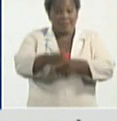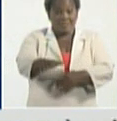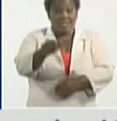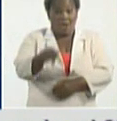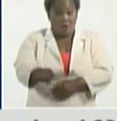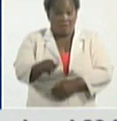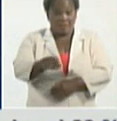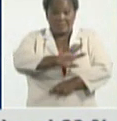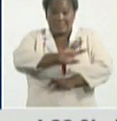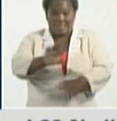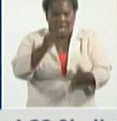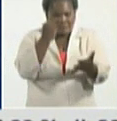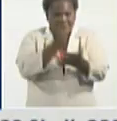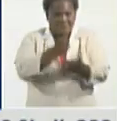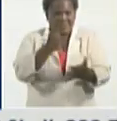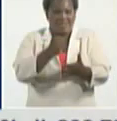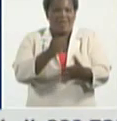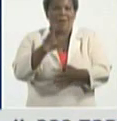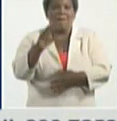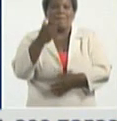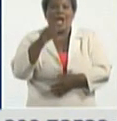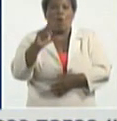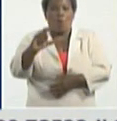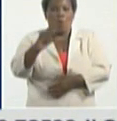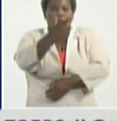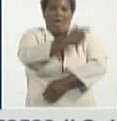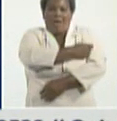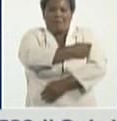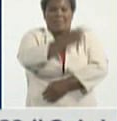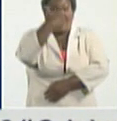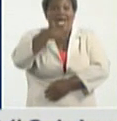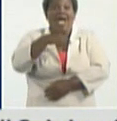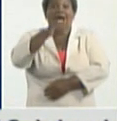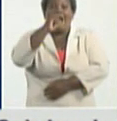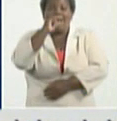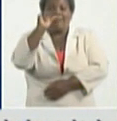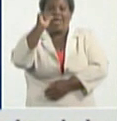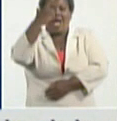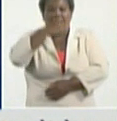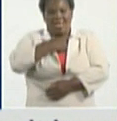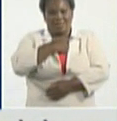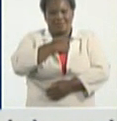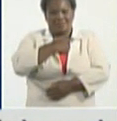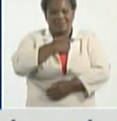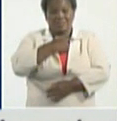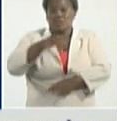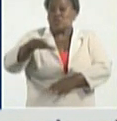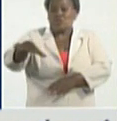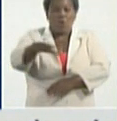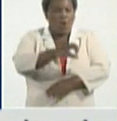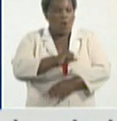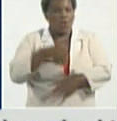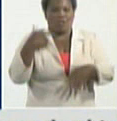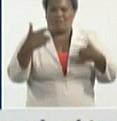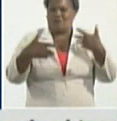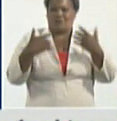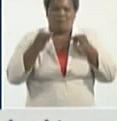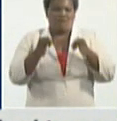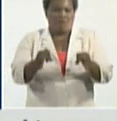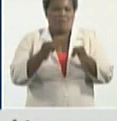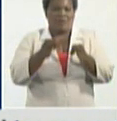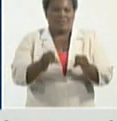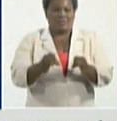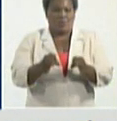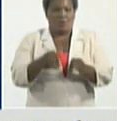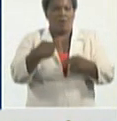vacuna ya aprobada abdala que todos disfrutamos la información que se dio